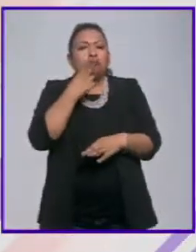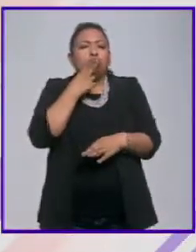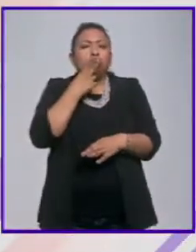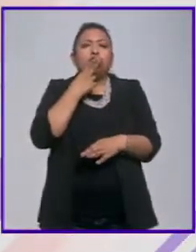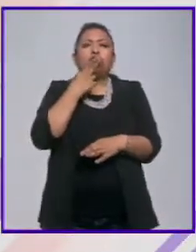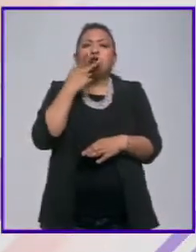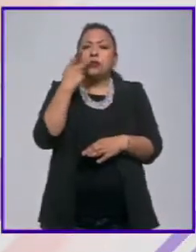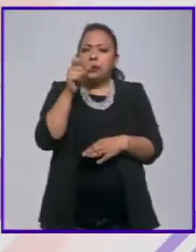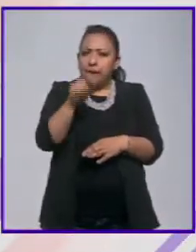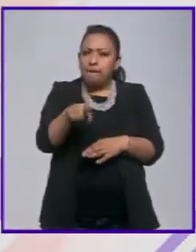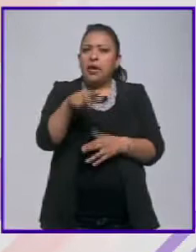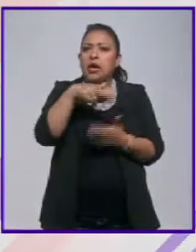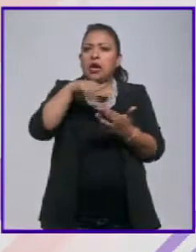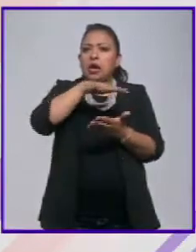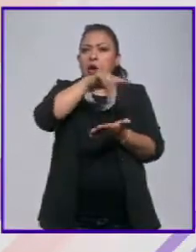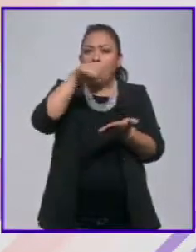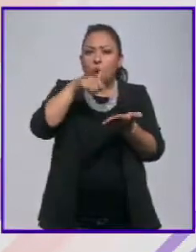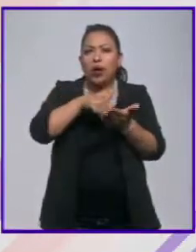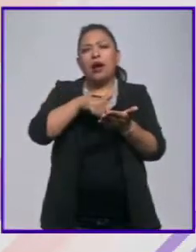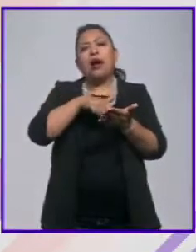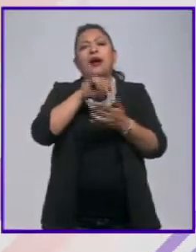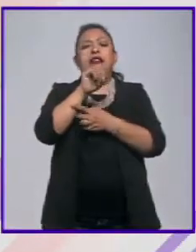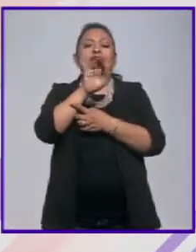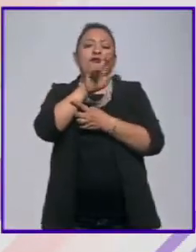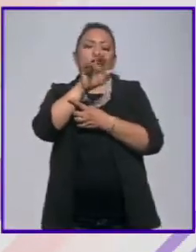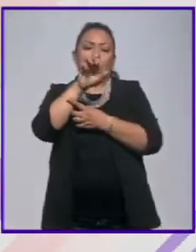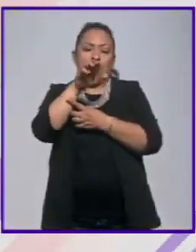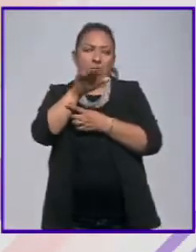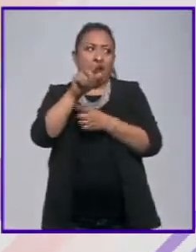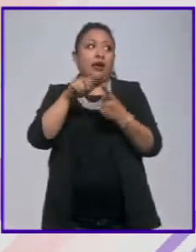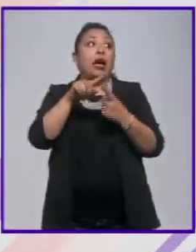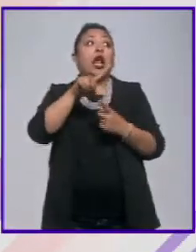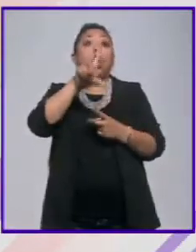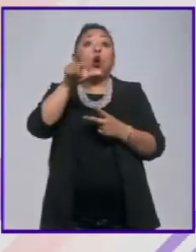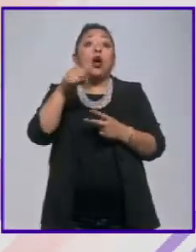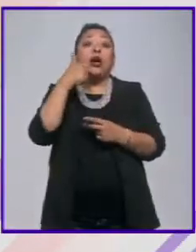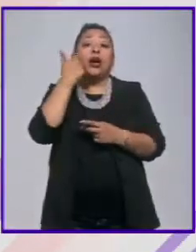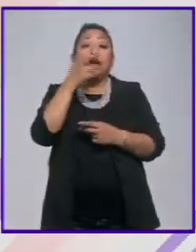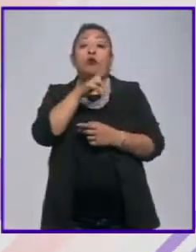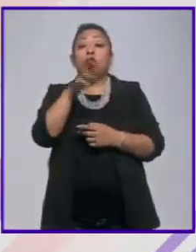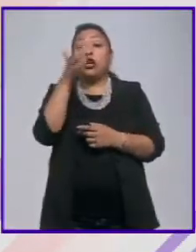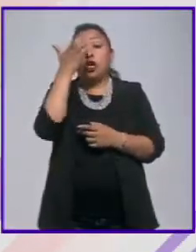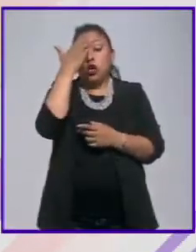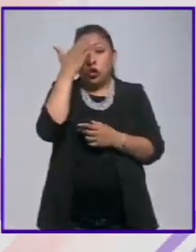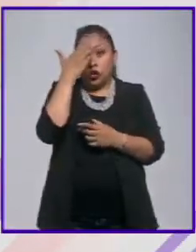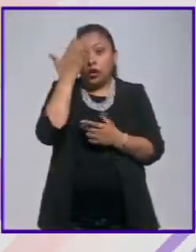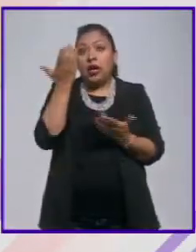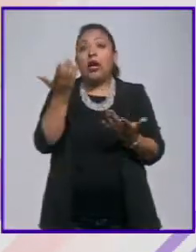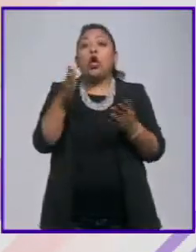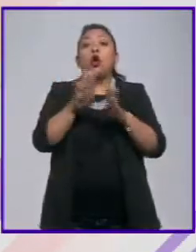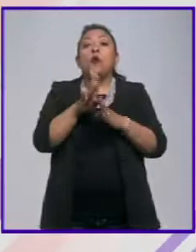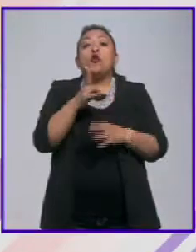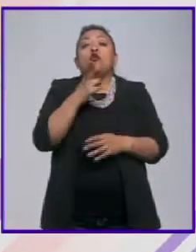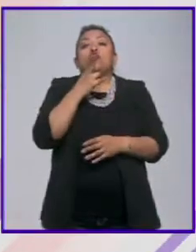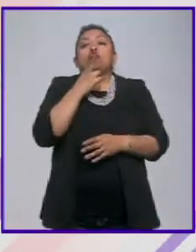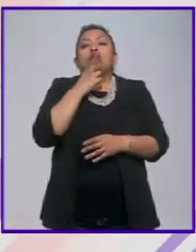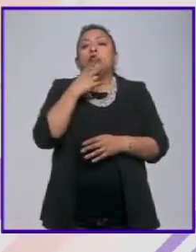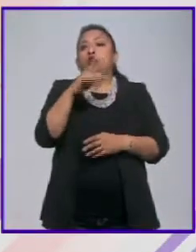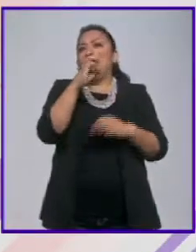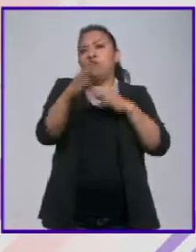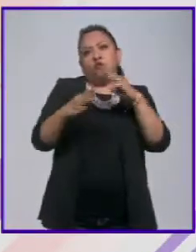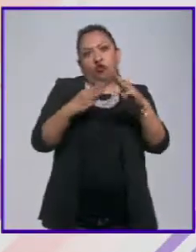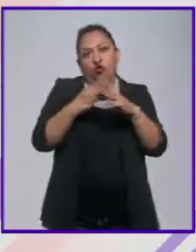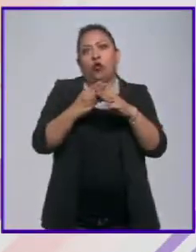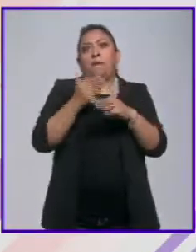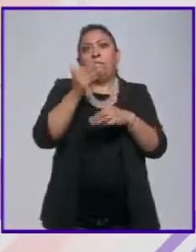también regional de Iberoamérica y luego queremos que sea reconocido como patrimonio del mundo,